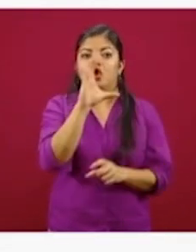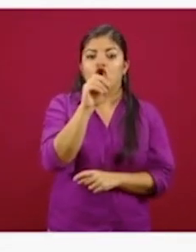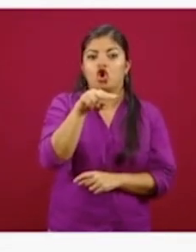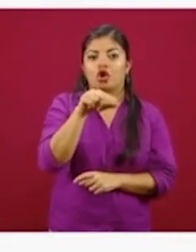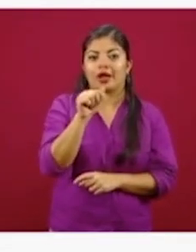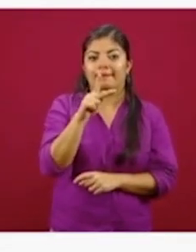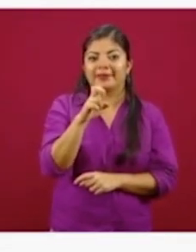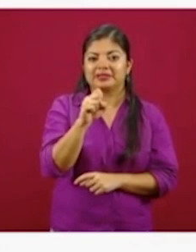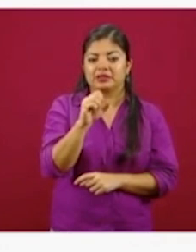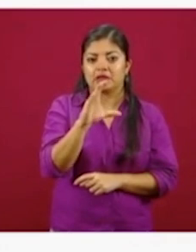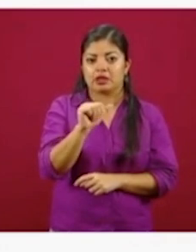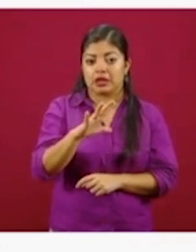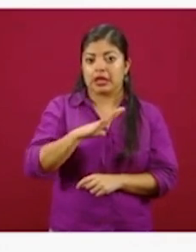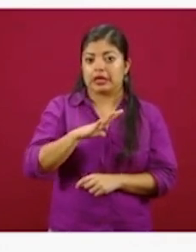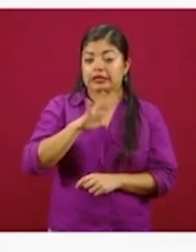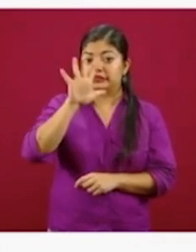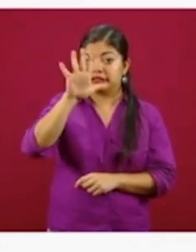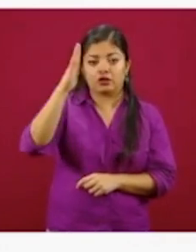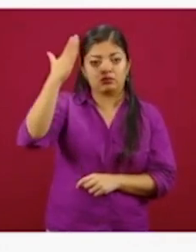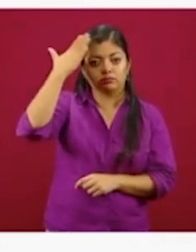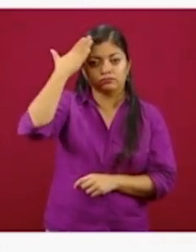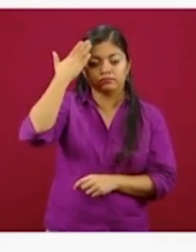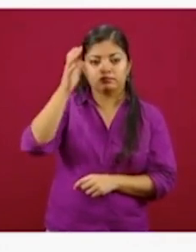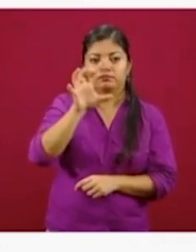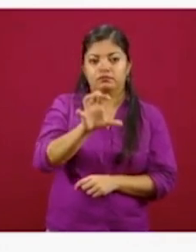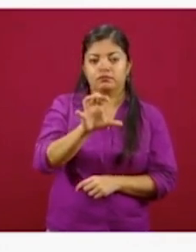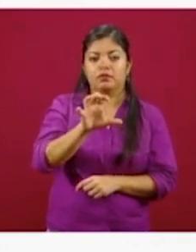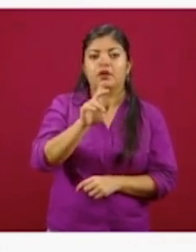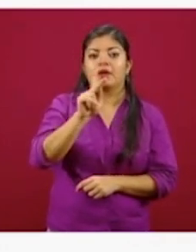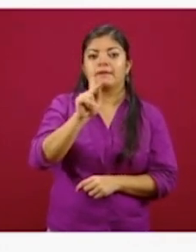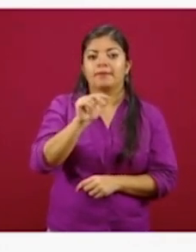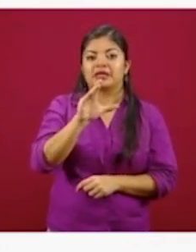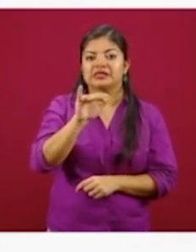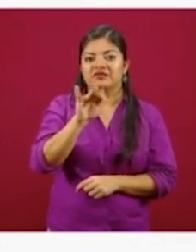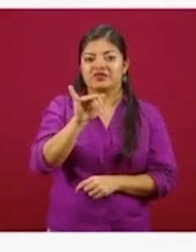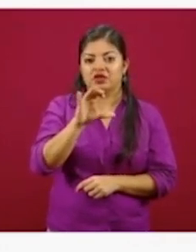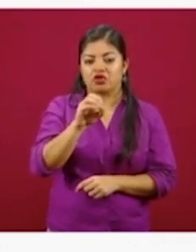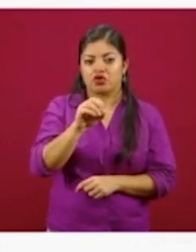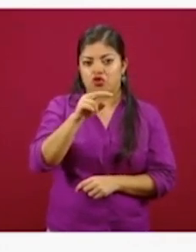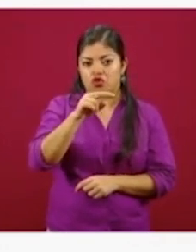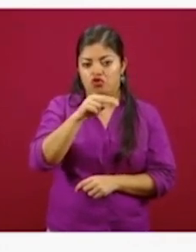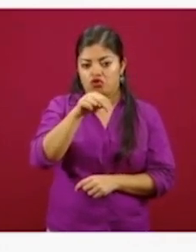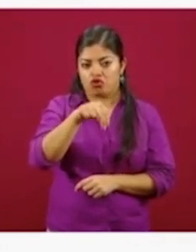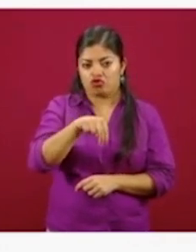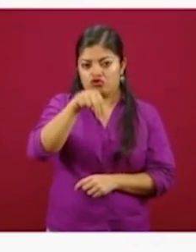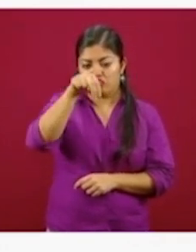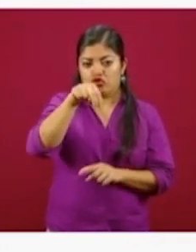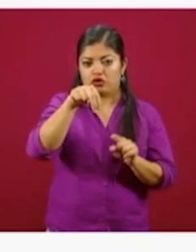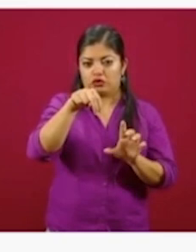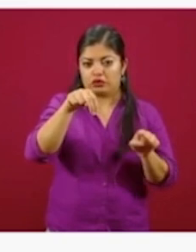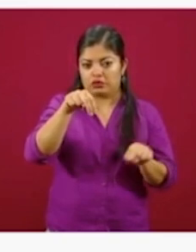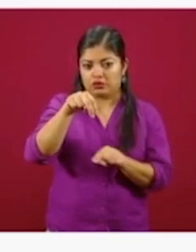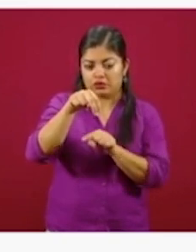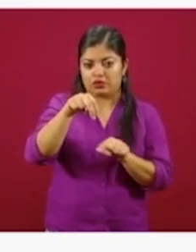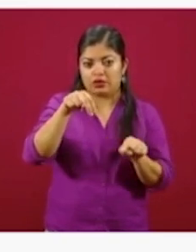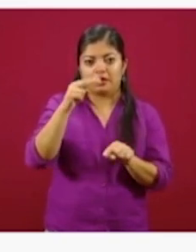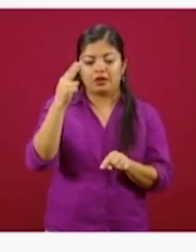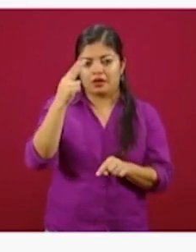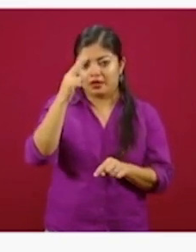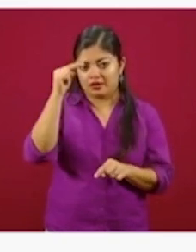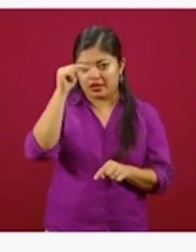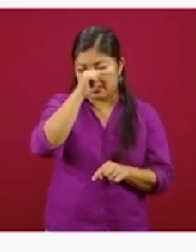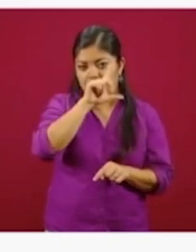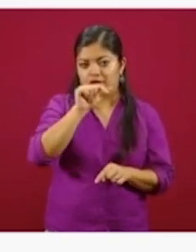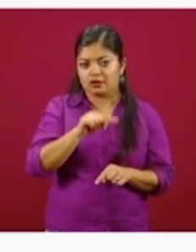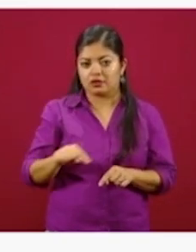autoridades pesqueras en cinco grandes regiones, la zona Pacífico Norte, Cabarca de Nayarit hasta las Dos Bajas, la zona Pacífico Sur